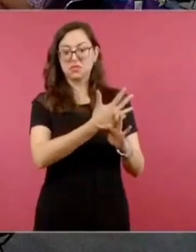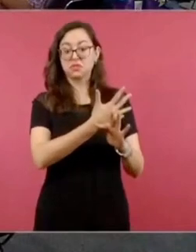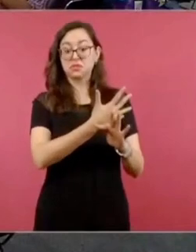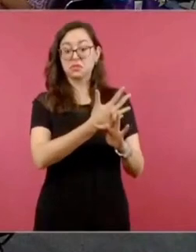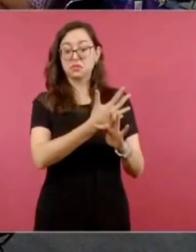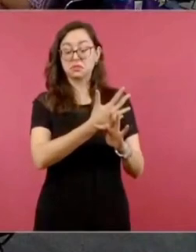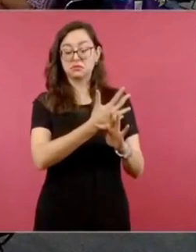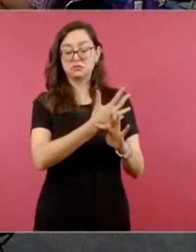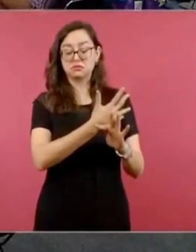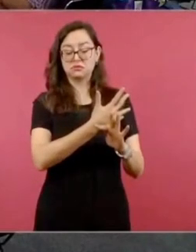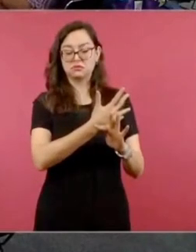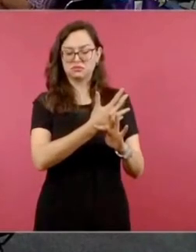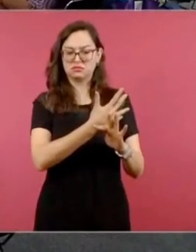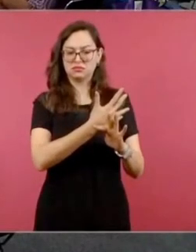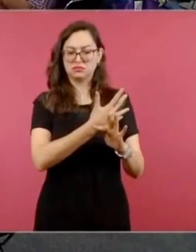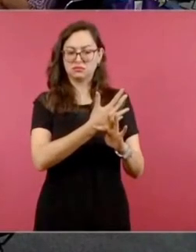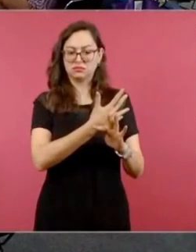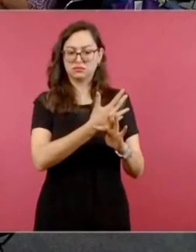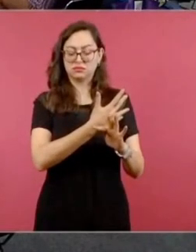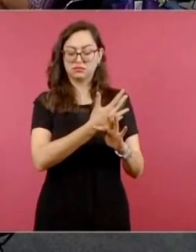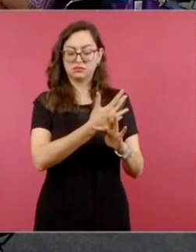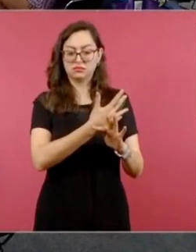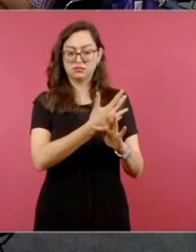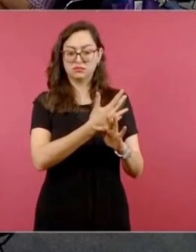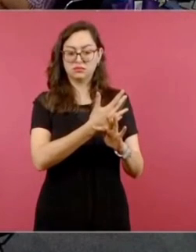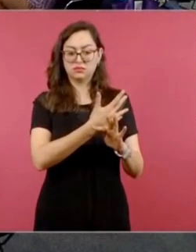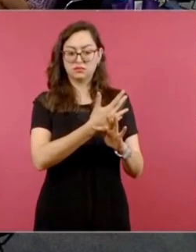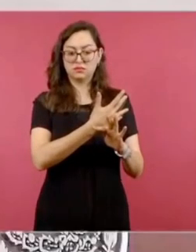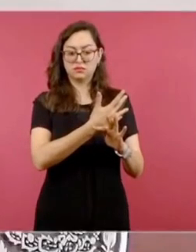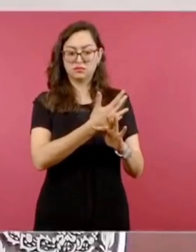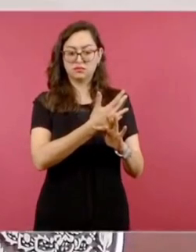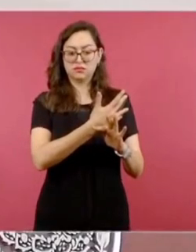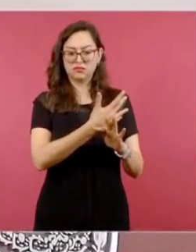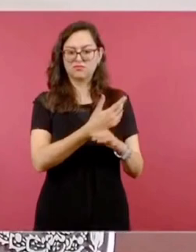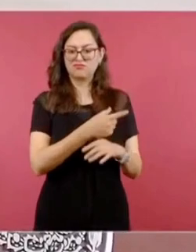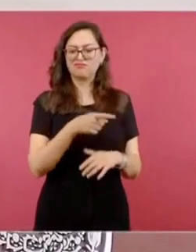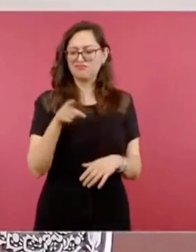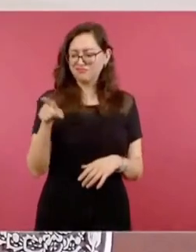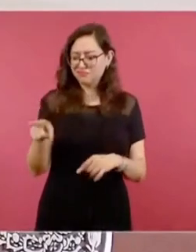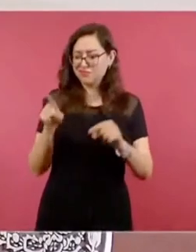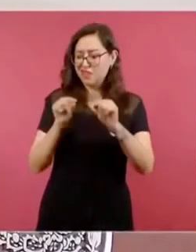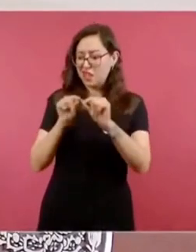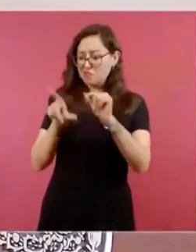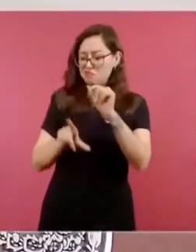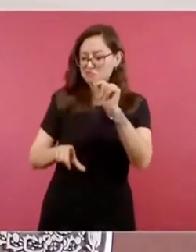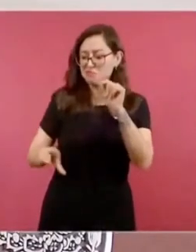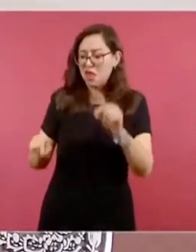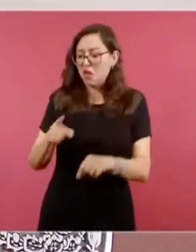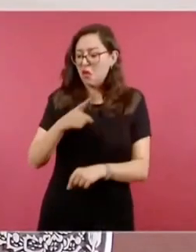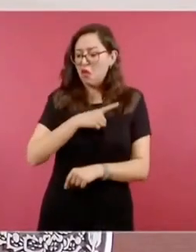dice, ustedes van a hacer lo que nosotros